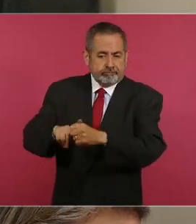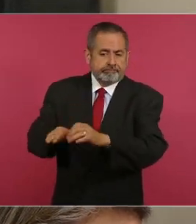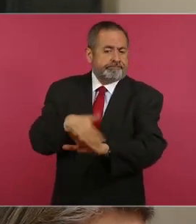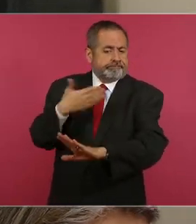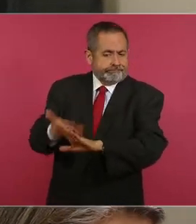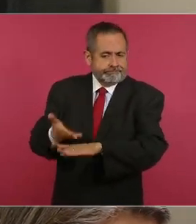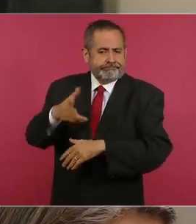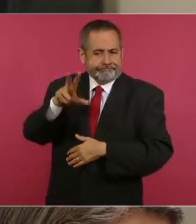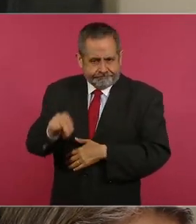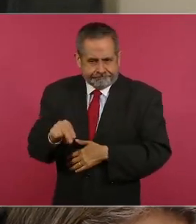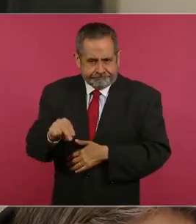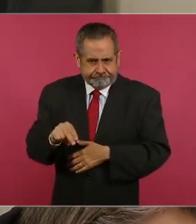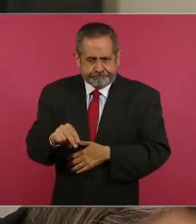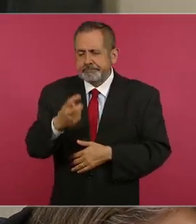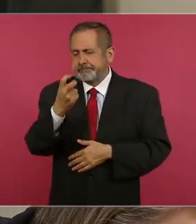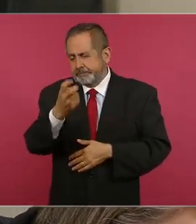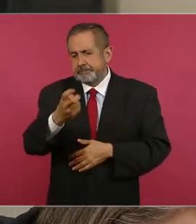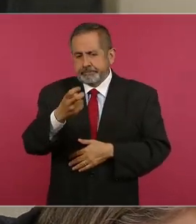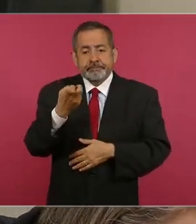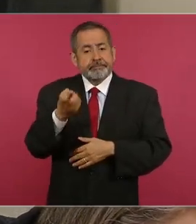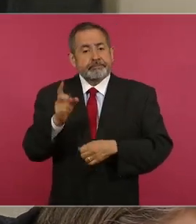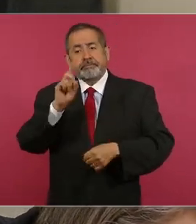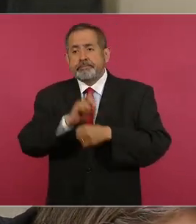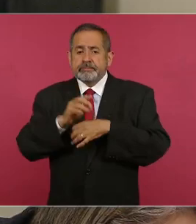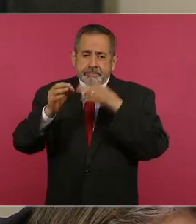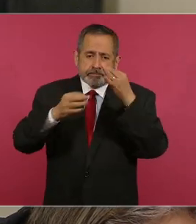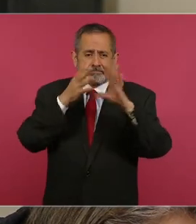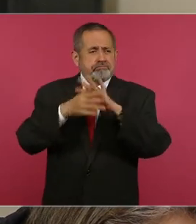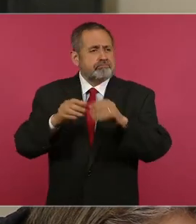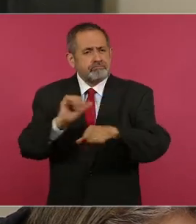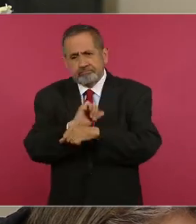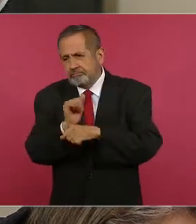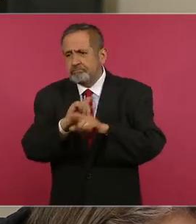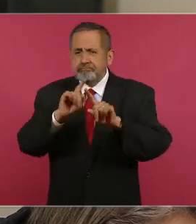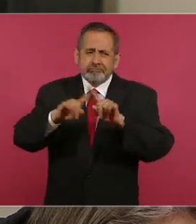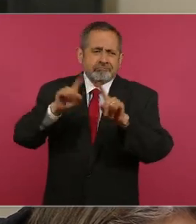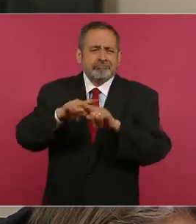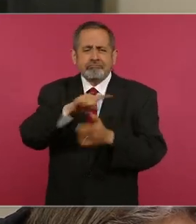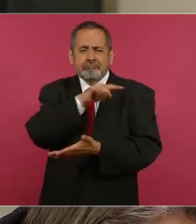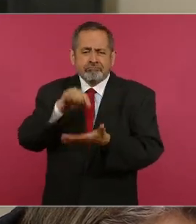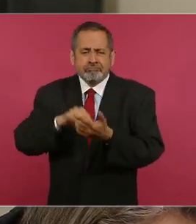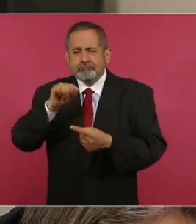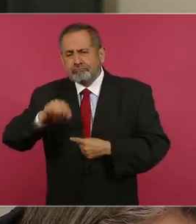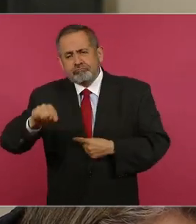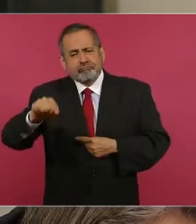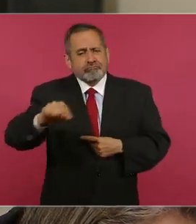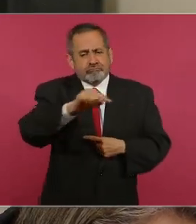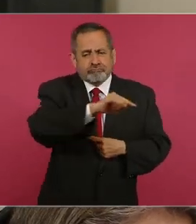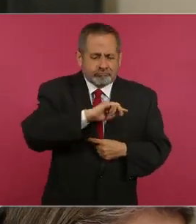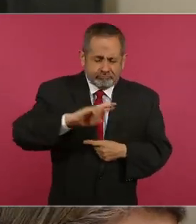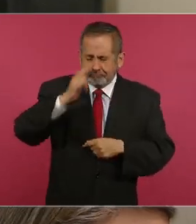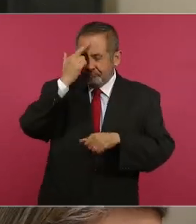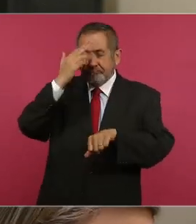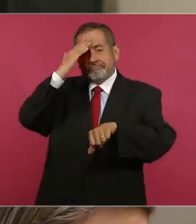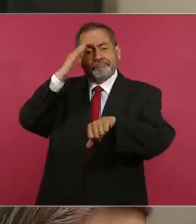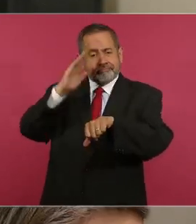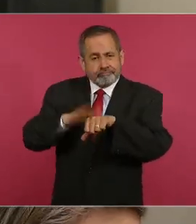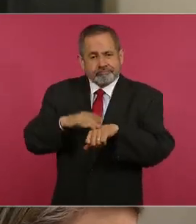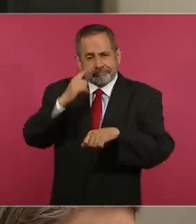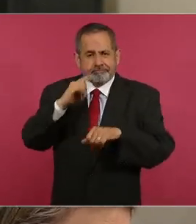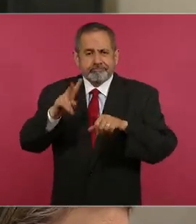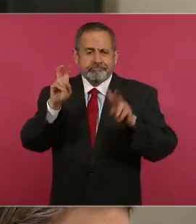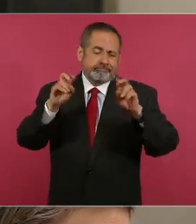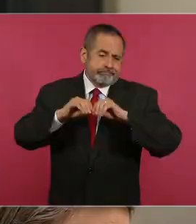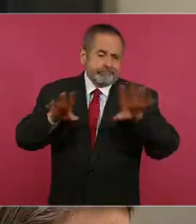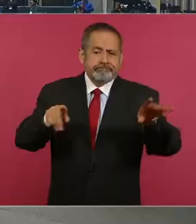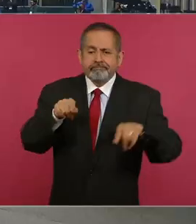día se formalizarán actividades artísticas y académicas en diversos recintos emblemáticos de la cultura que contribuyan a tratar el